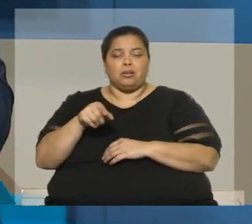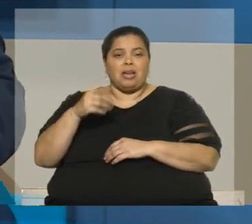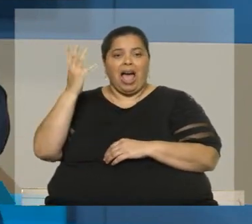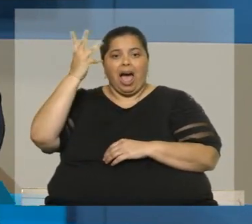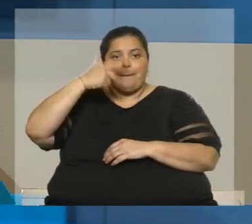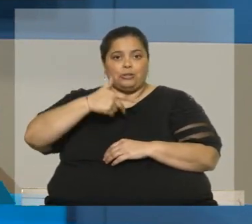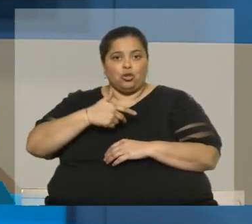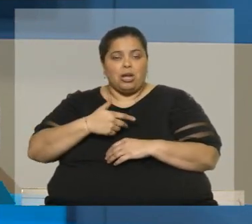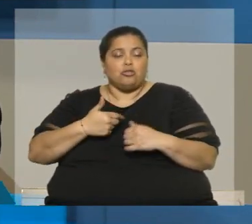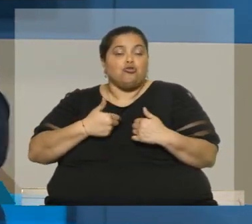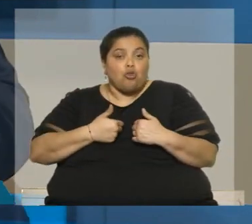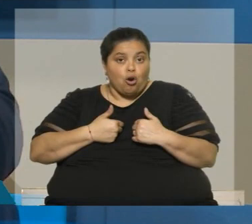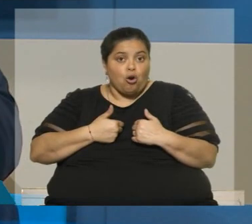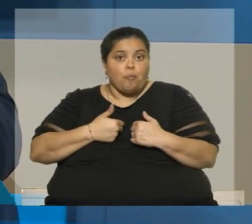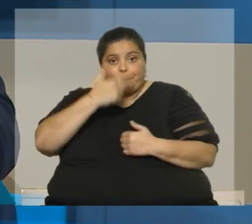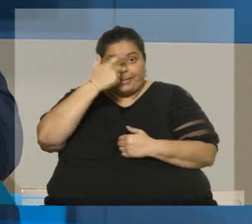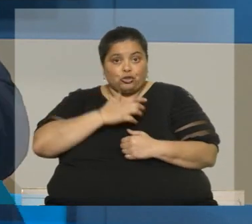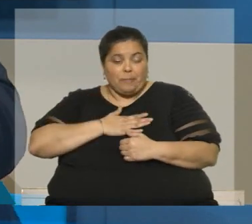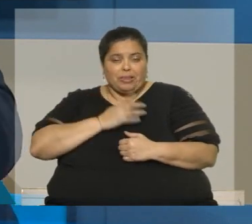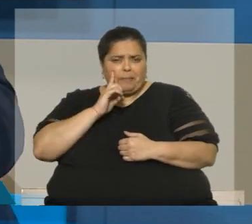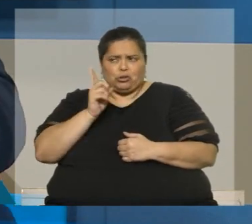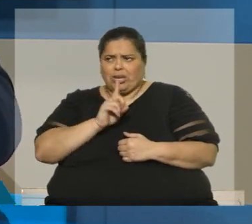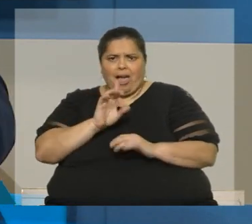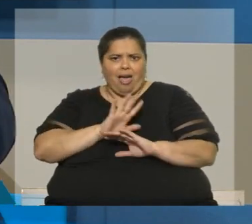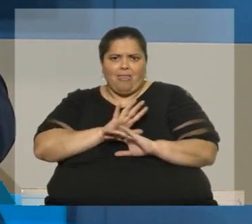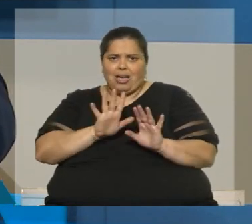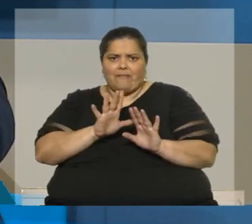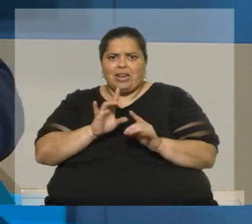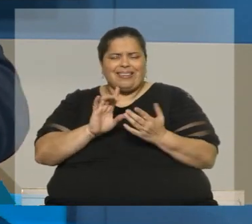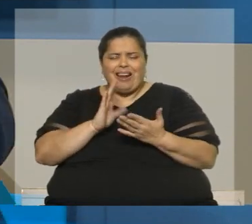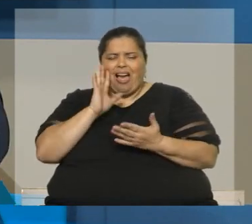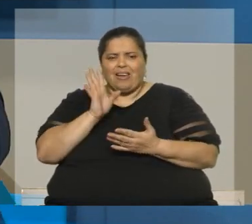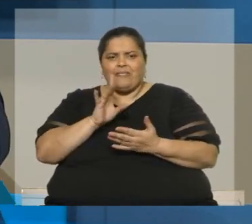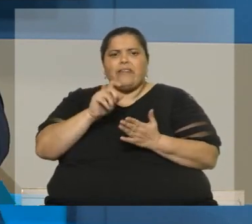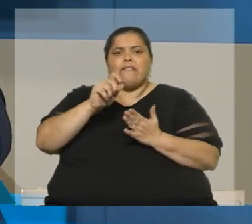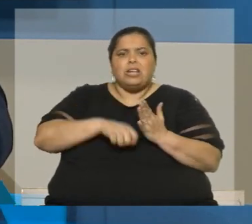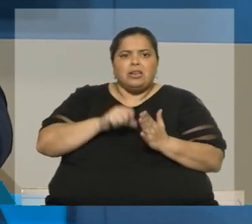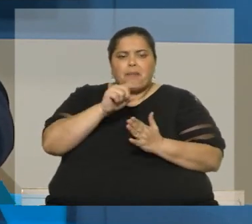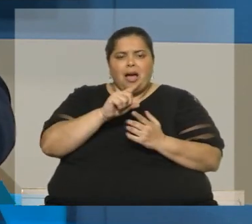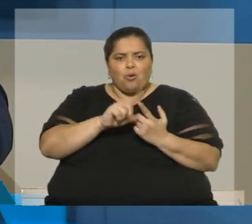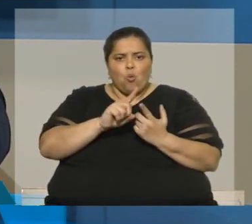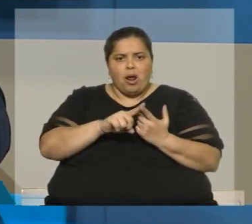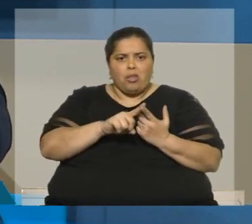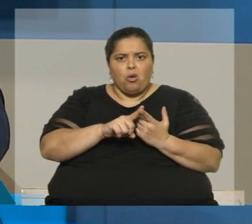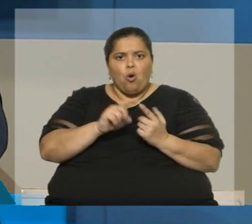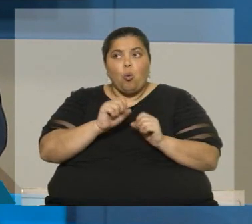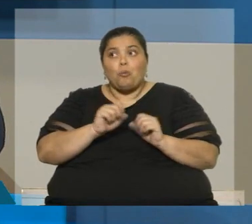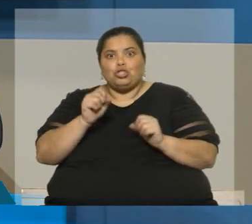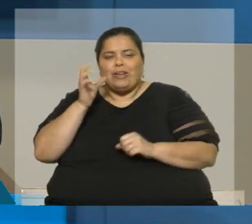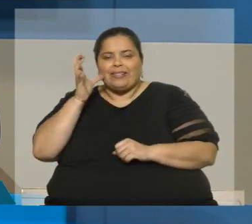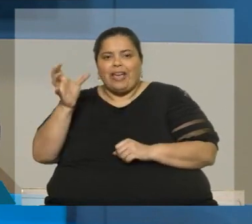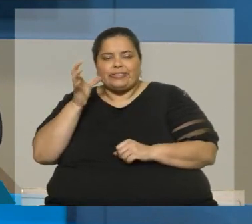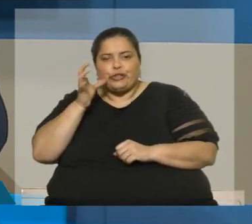Yo, personalmente, considero que eso no es así. Es decir, no hay una relación entre la firma del acuerdo o la ratificación del acuerdo con un posible riesgo